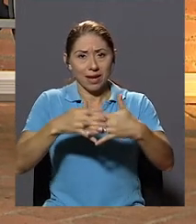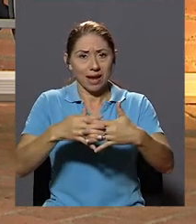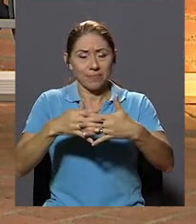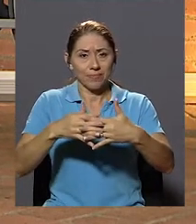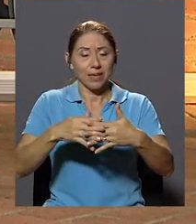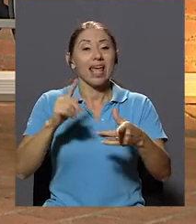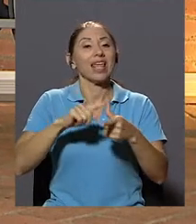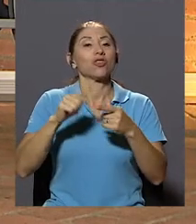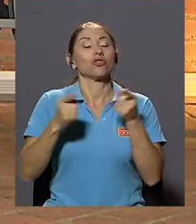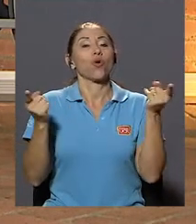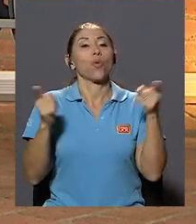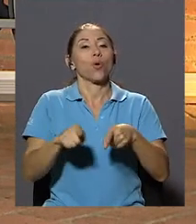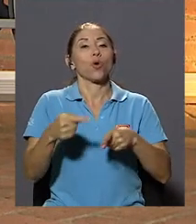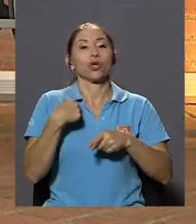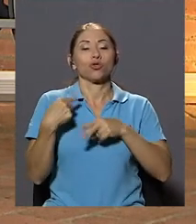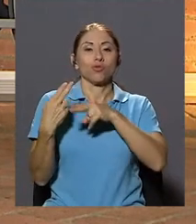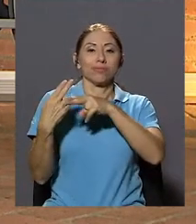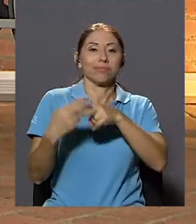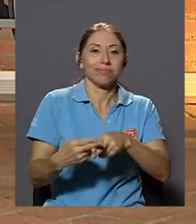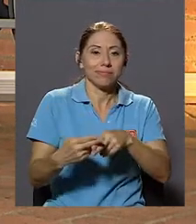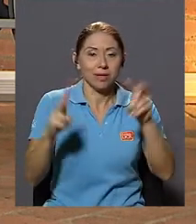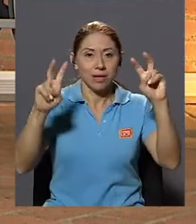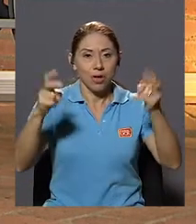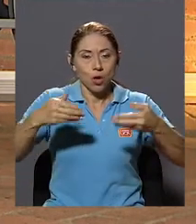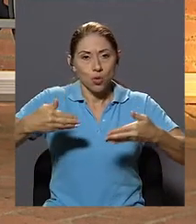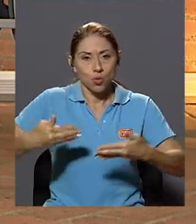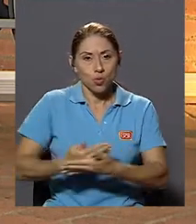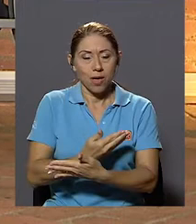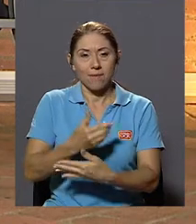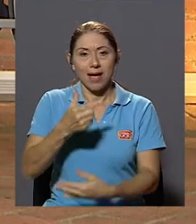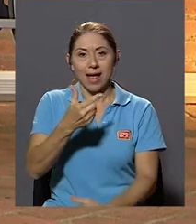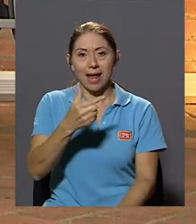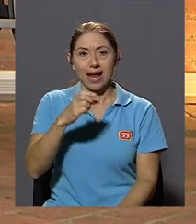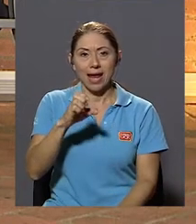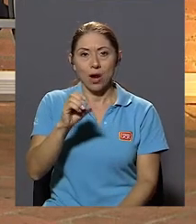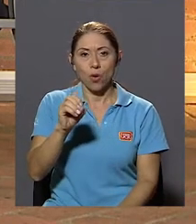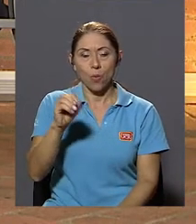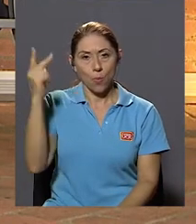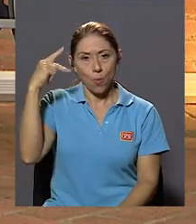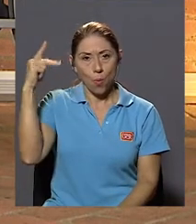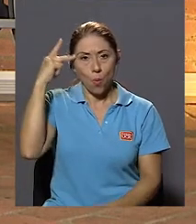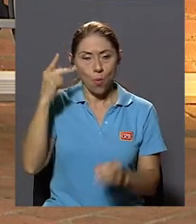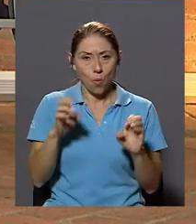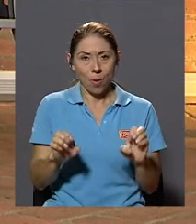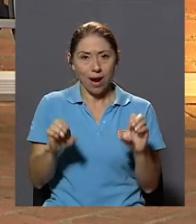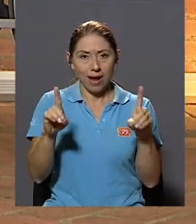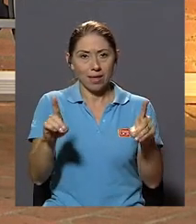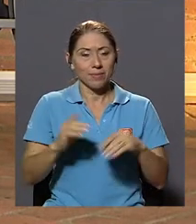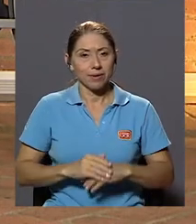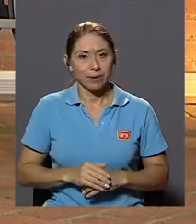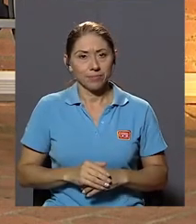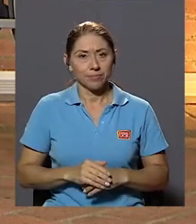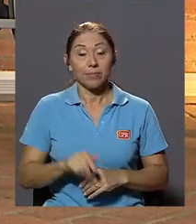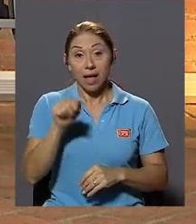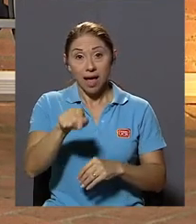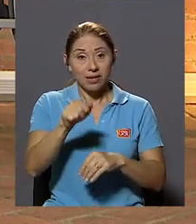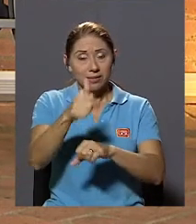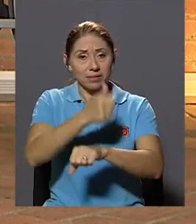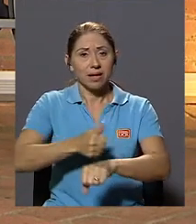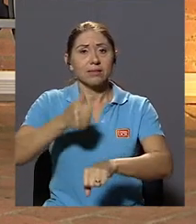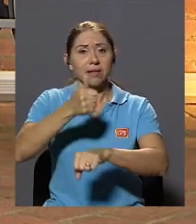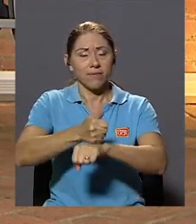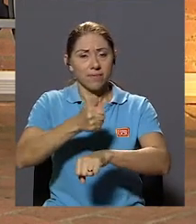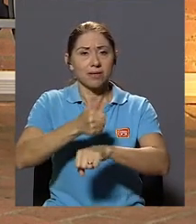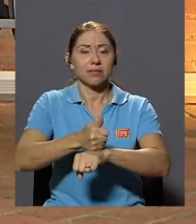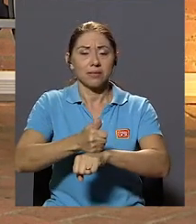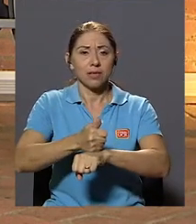que he dado en llamar Una nueva geopolítica académica En donde se están estableciendo